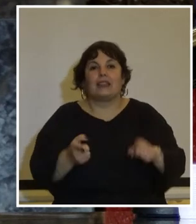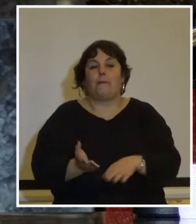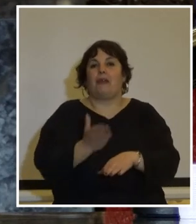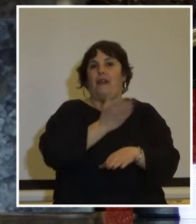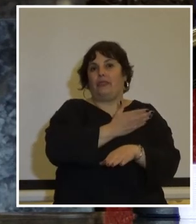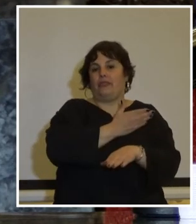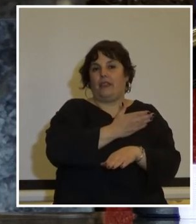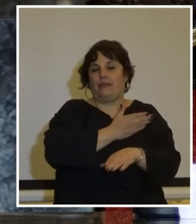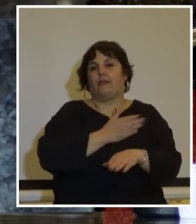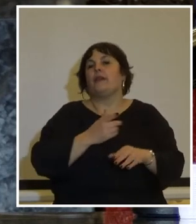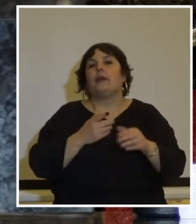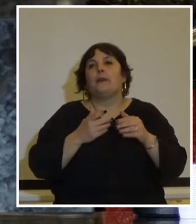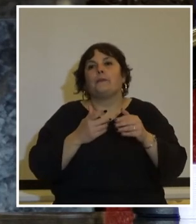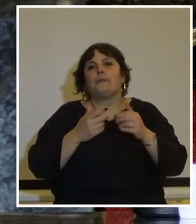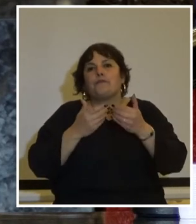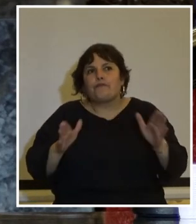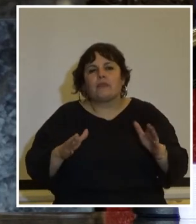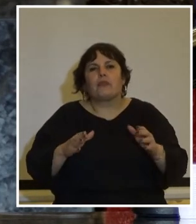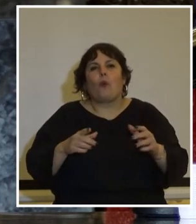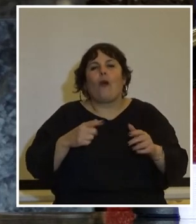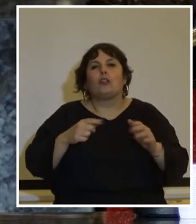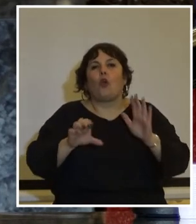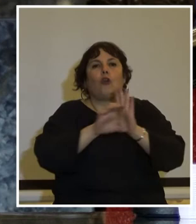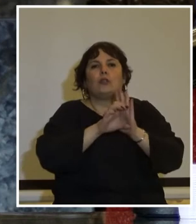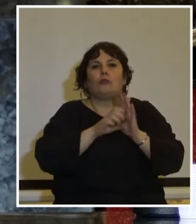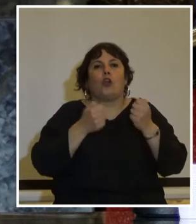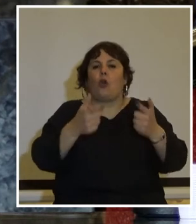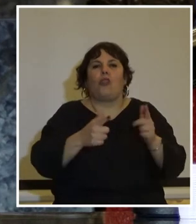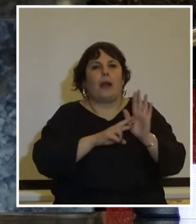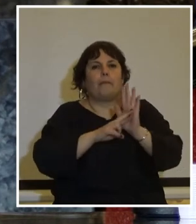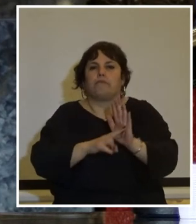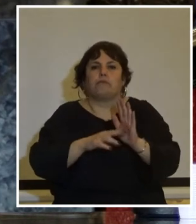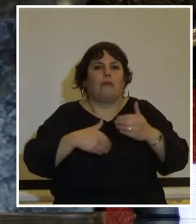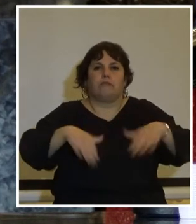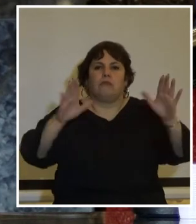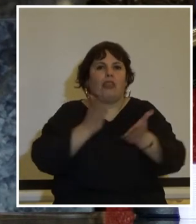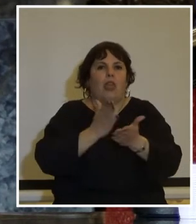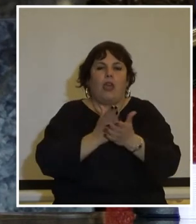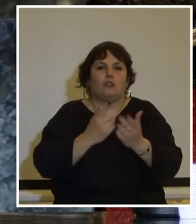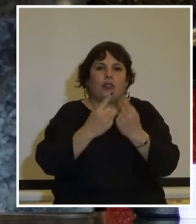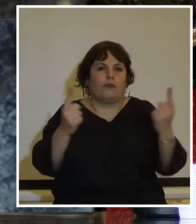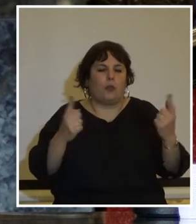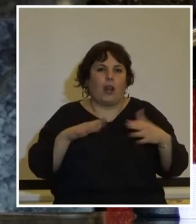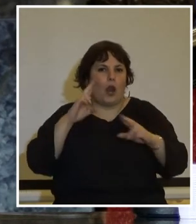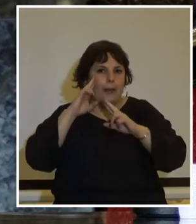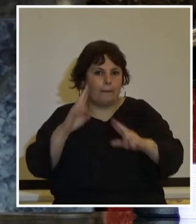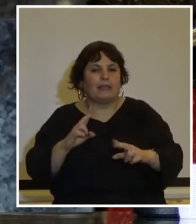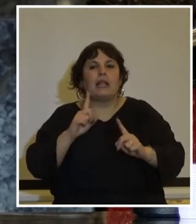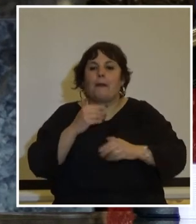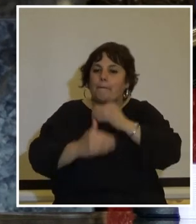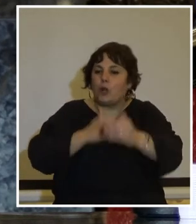desde las medidas prontas de seguridad de 1968 y también después durante todo el proceso